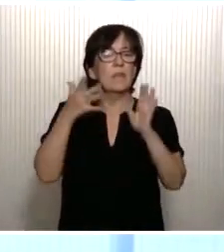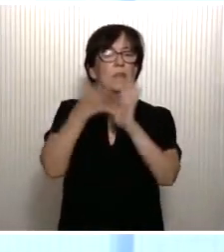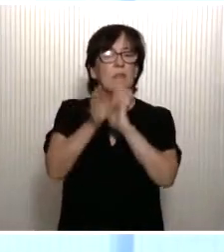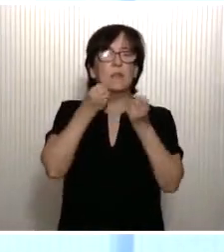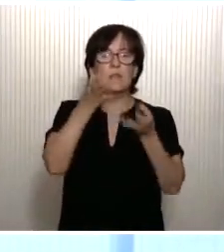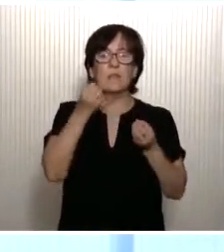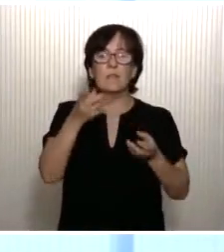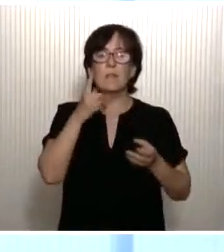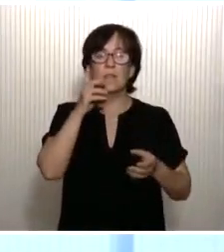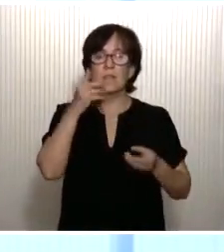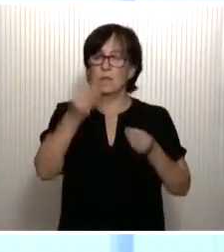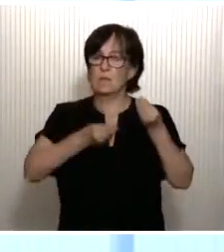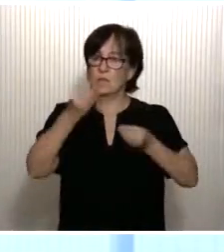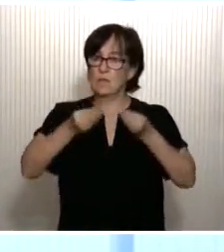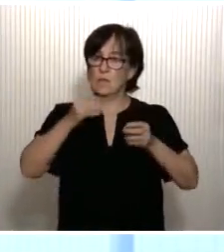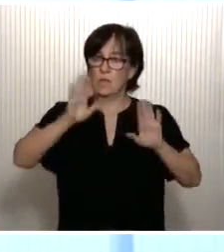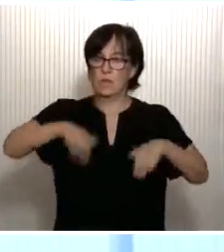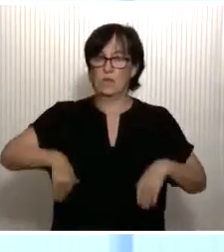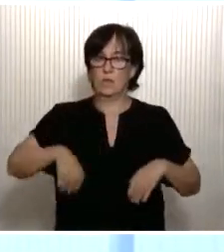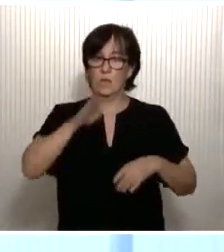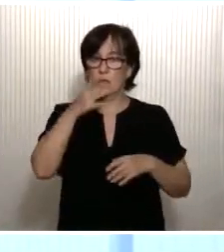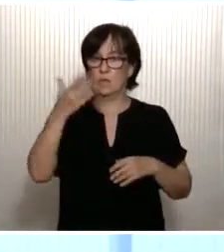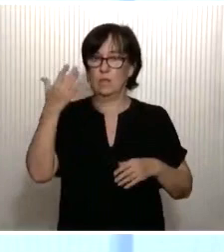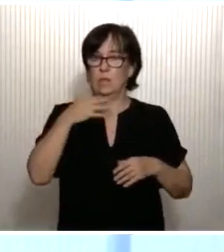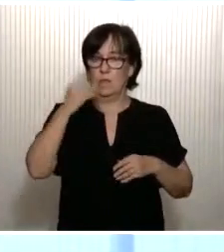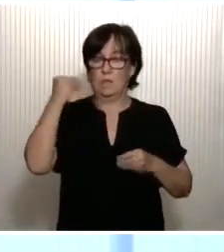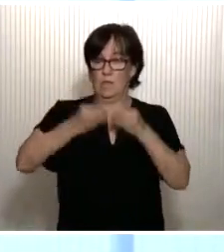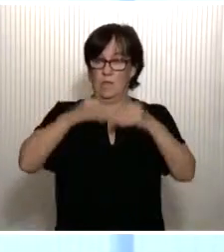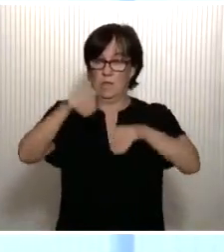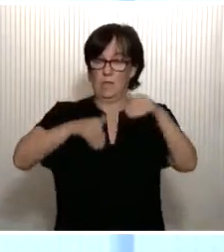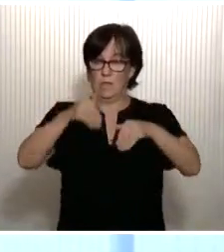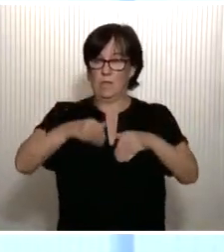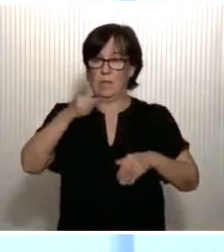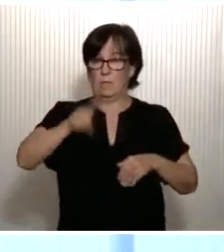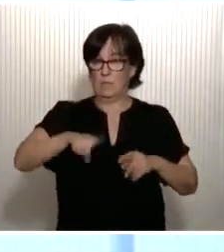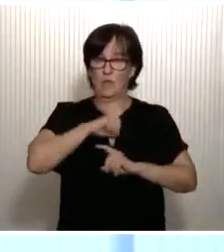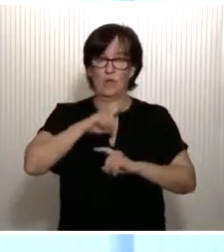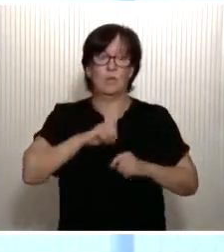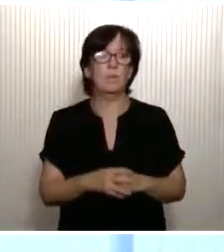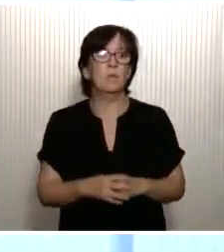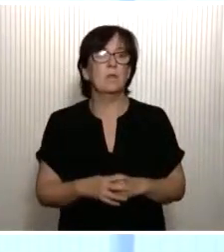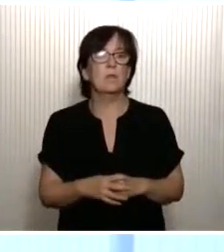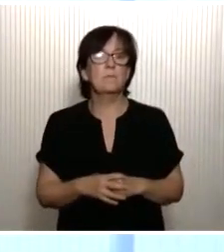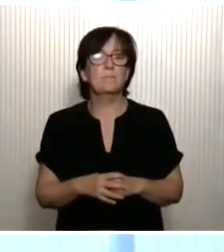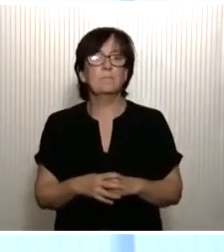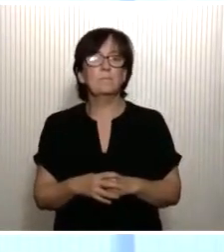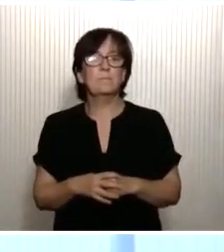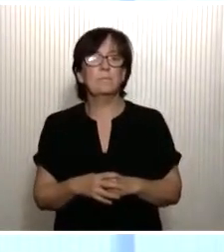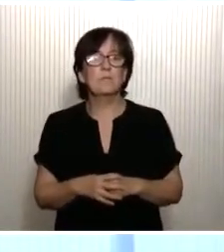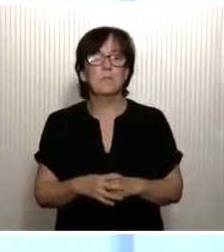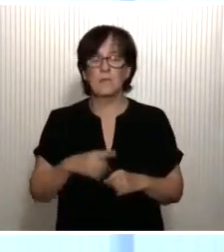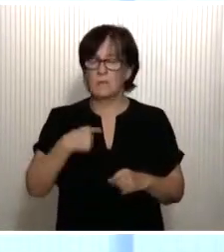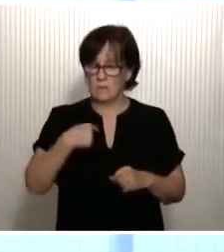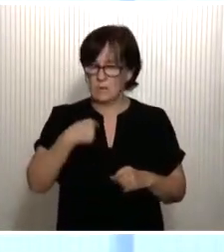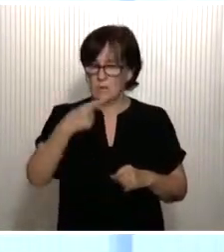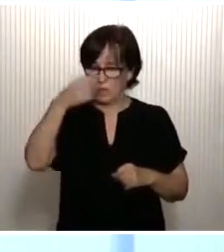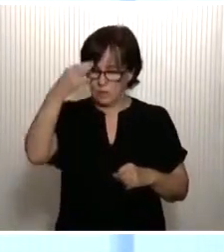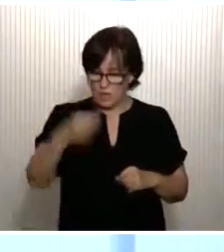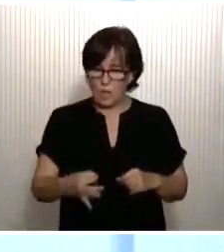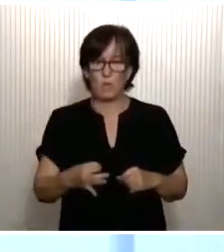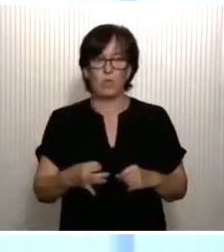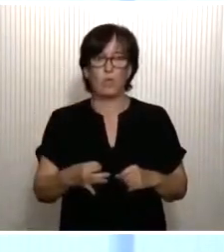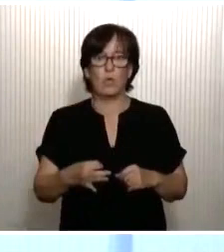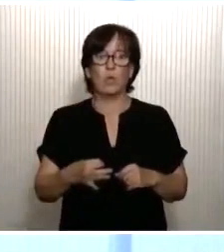preferencias políticas muy dispares en las últimas elecciones de hace diez meses, el mes de noviembre. Y, sin embargo, estoy seguro, estoy